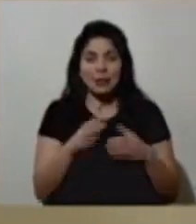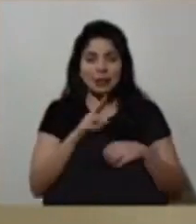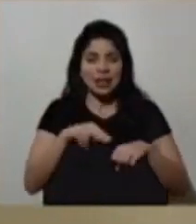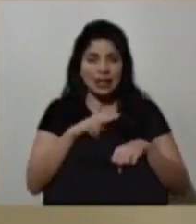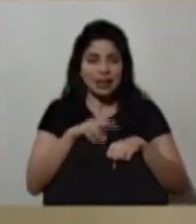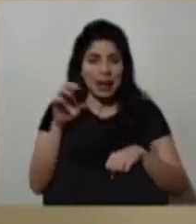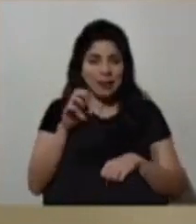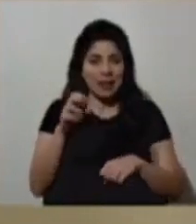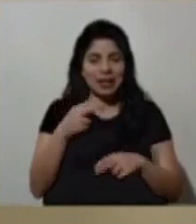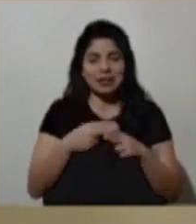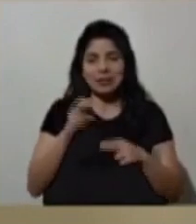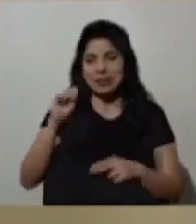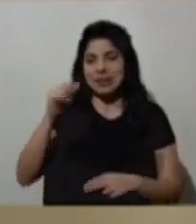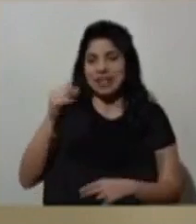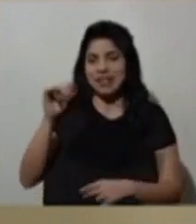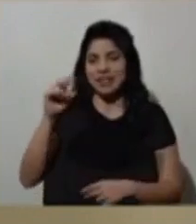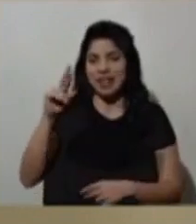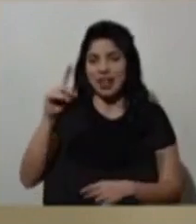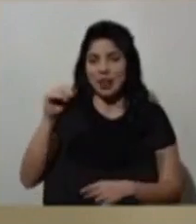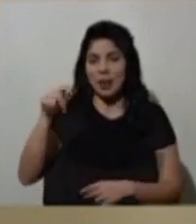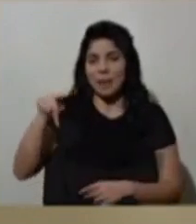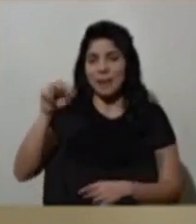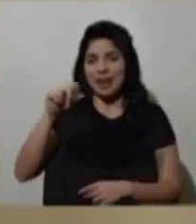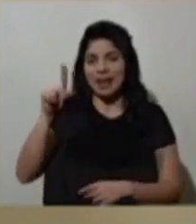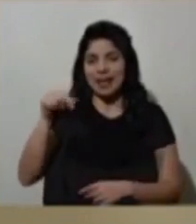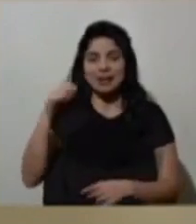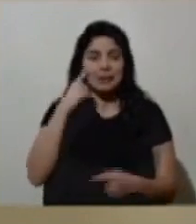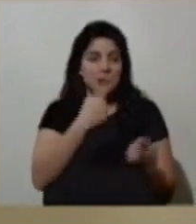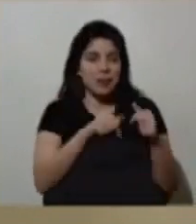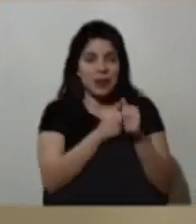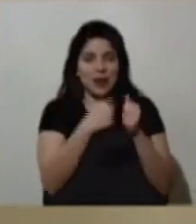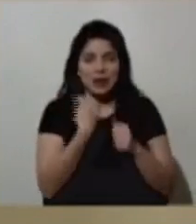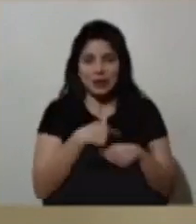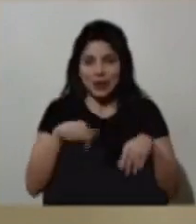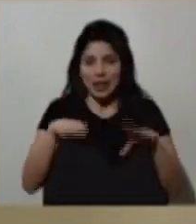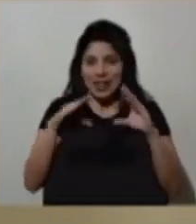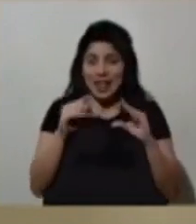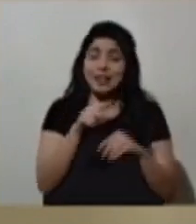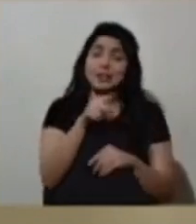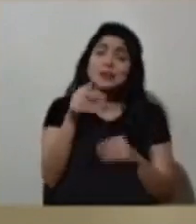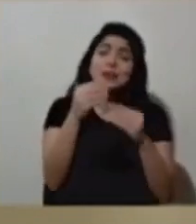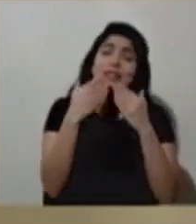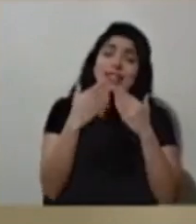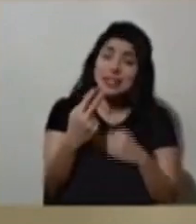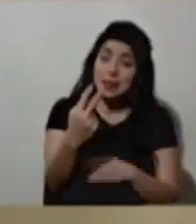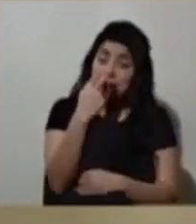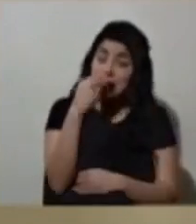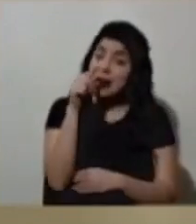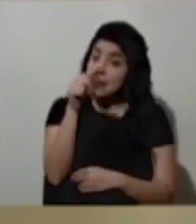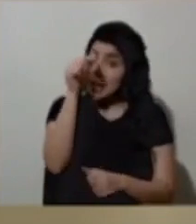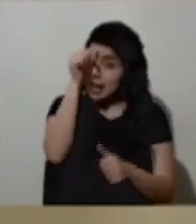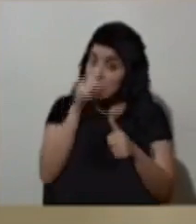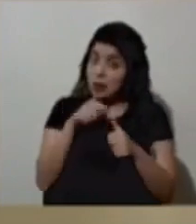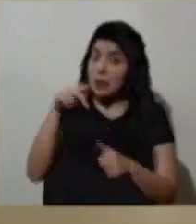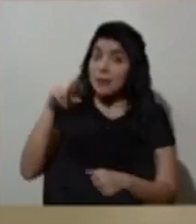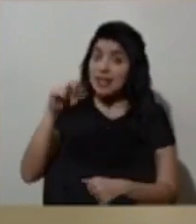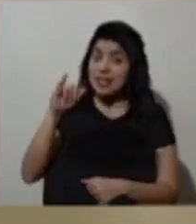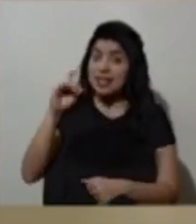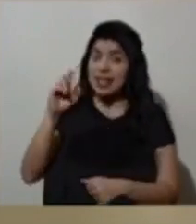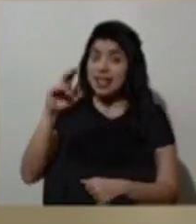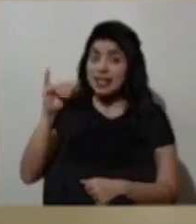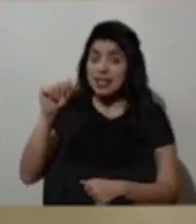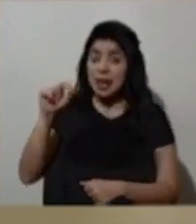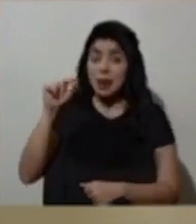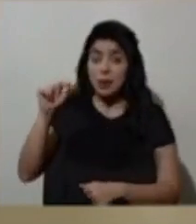Emergencias, el señor Sigifredo Pérez, por acompañarnos esta tarde. A ustedes, muchas gracias por su sintonía. Les recordamos presidencia.go